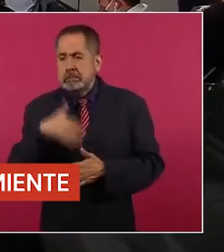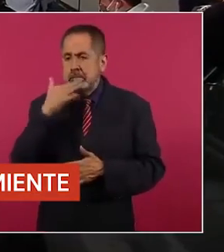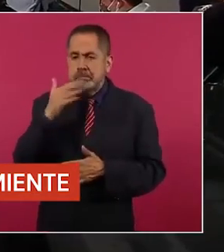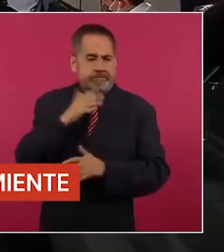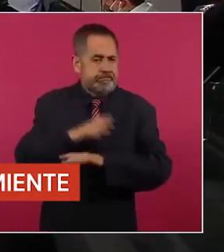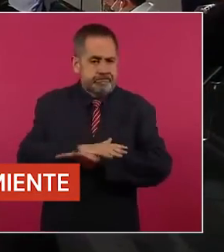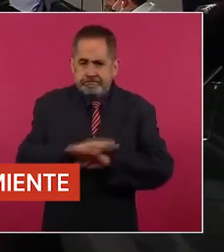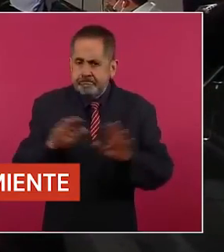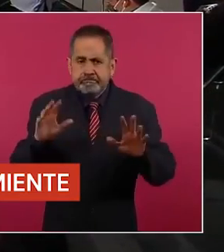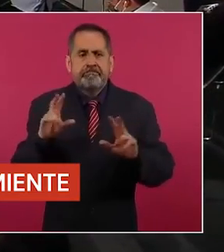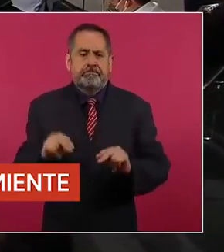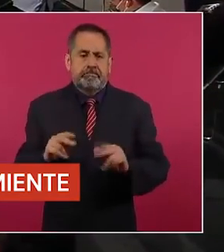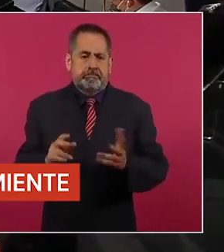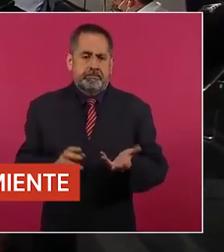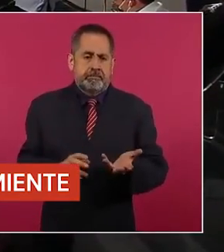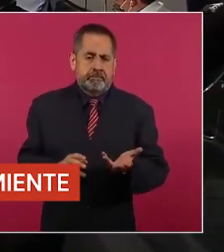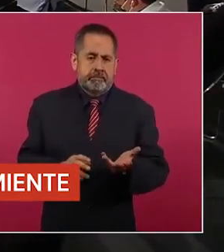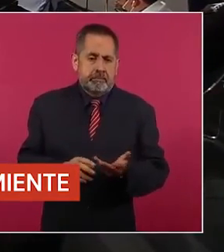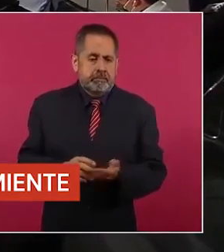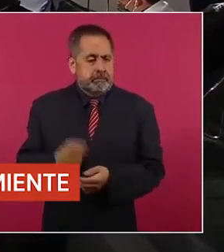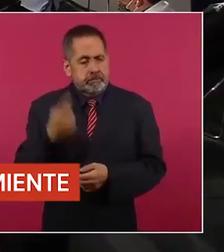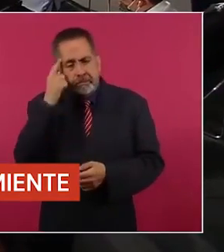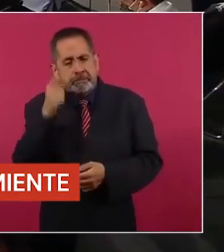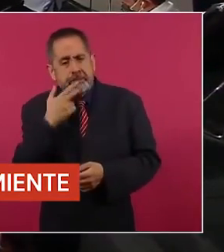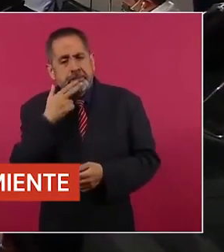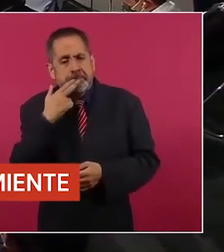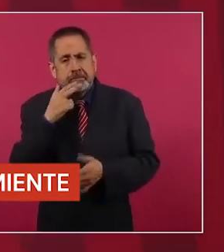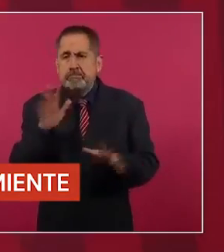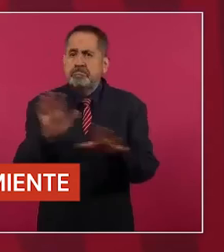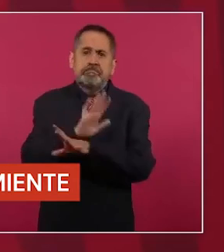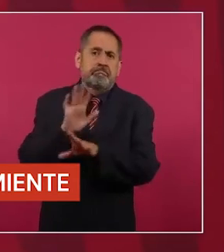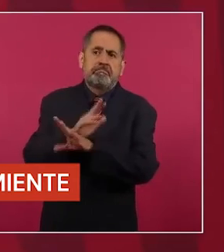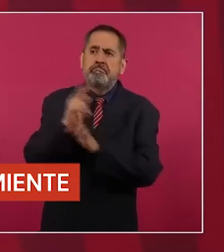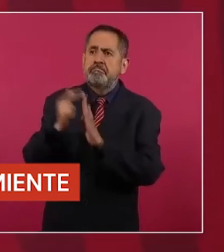Si no, pues es el cuento de nunca acabar.